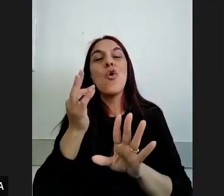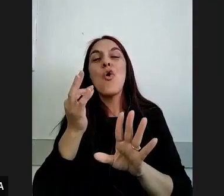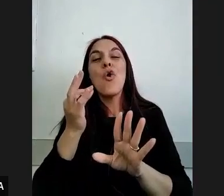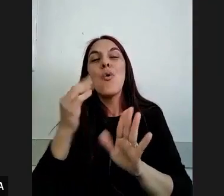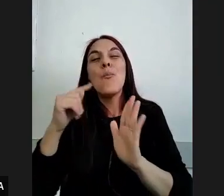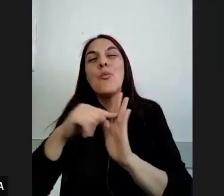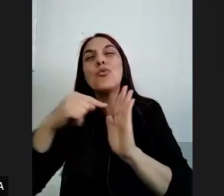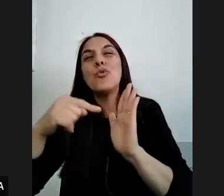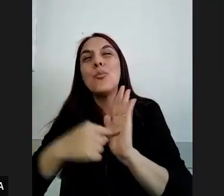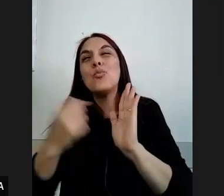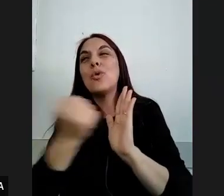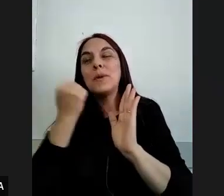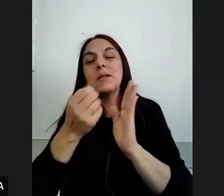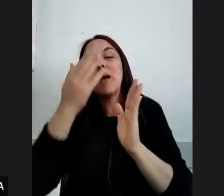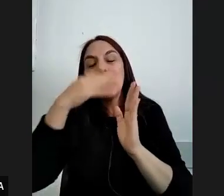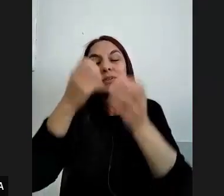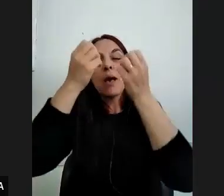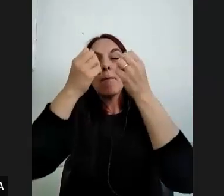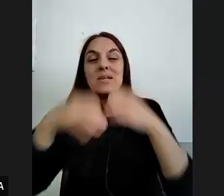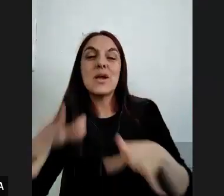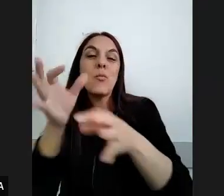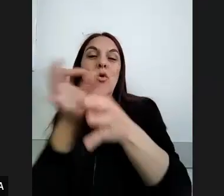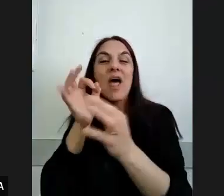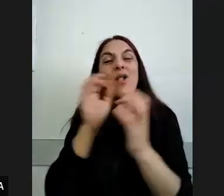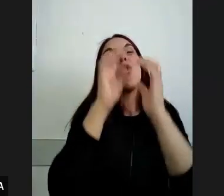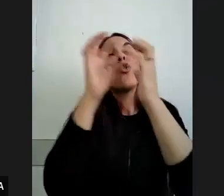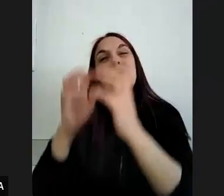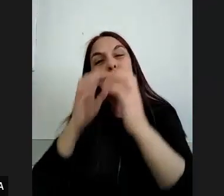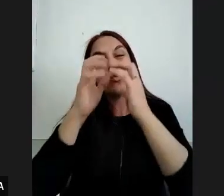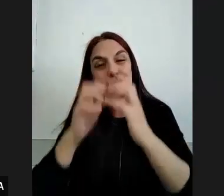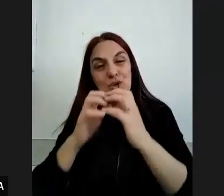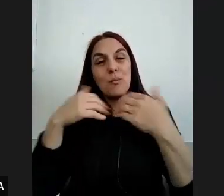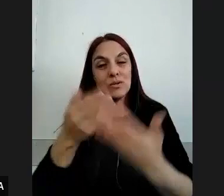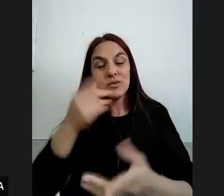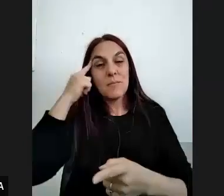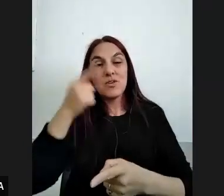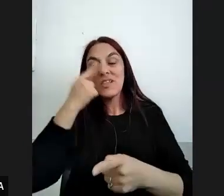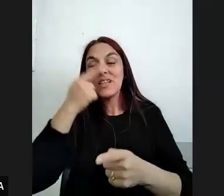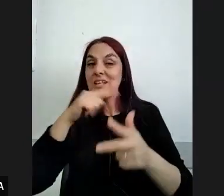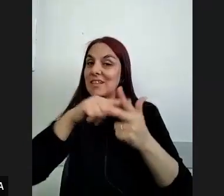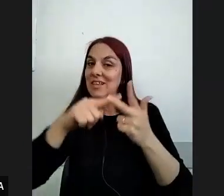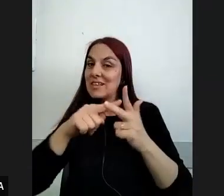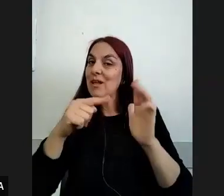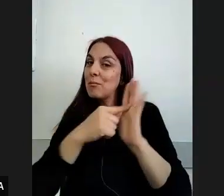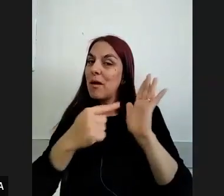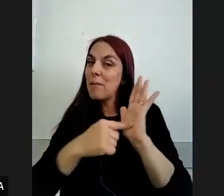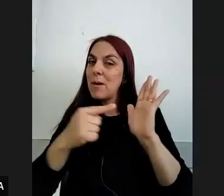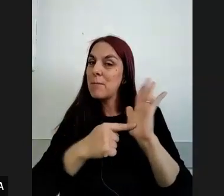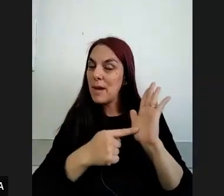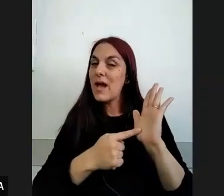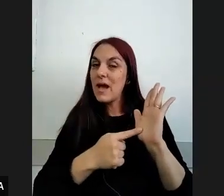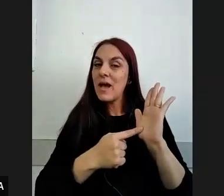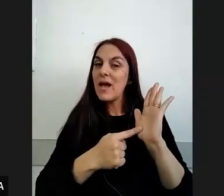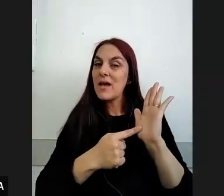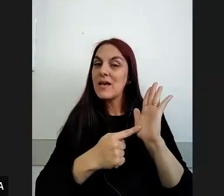una discusión un diálogo me parece que es sumamente interesante estos tres puntos que pone sobre la mesa María